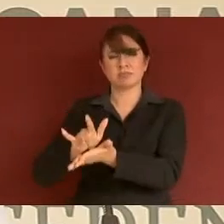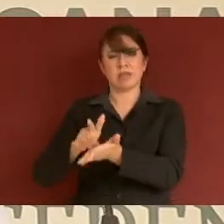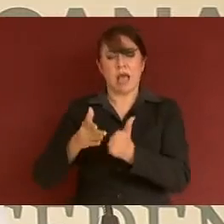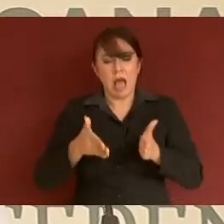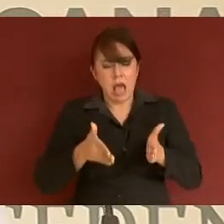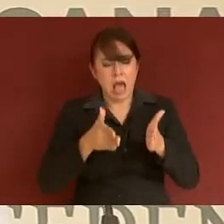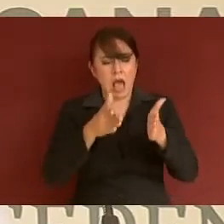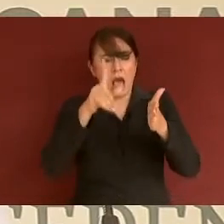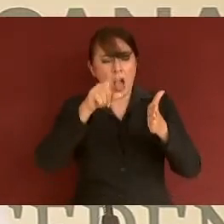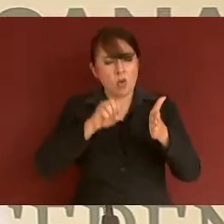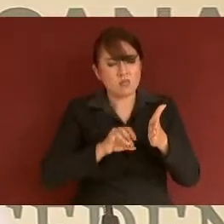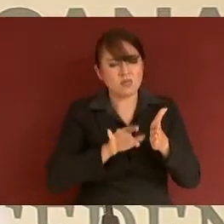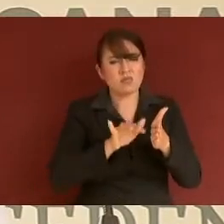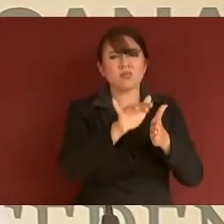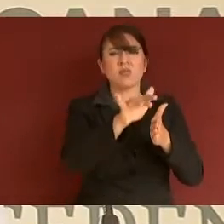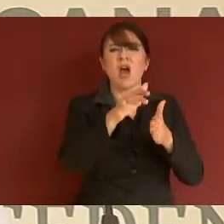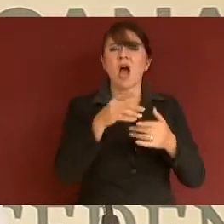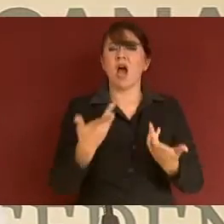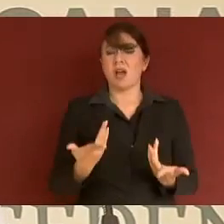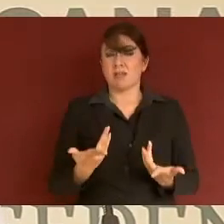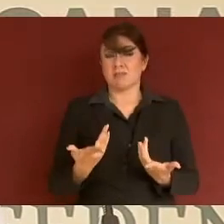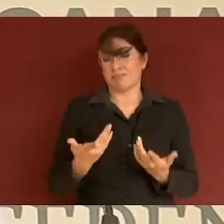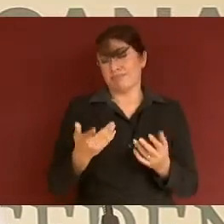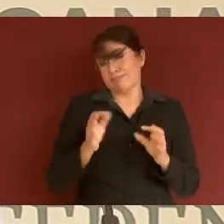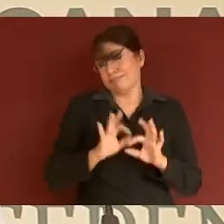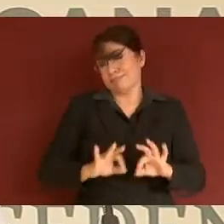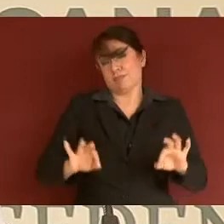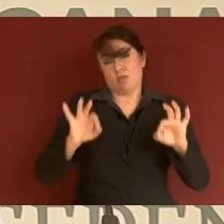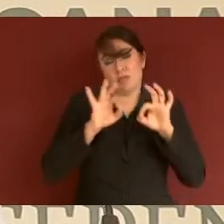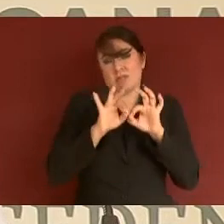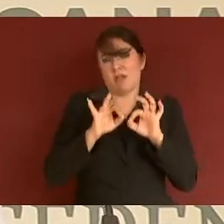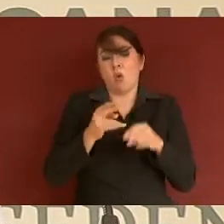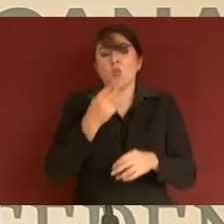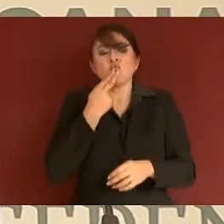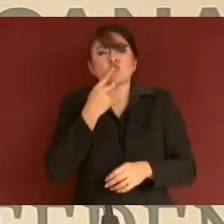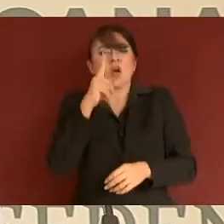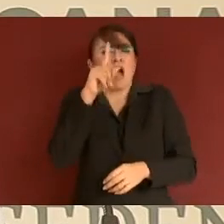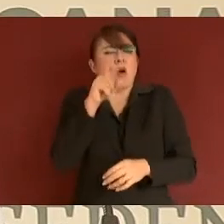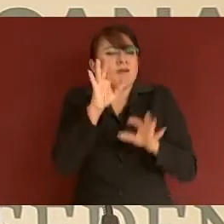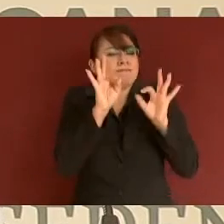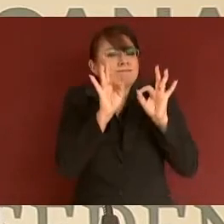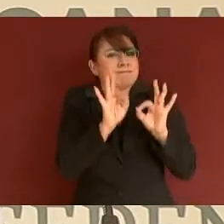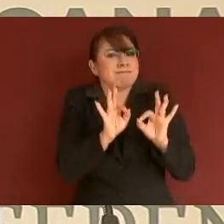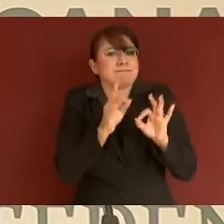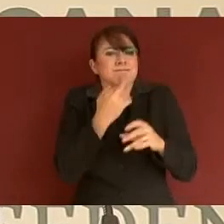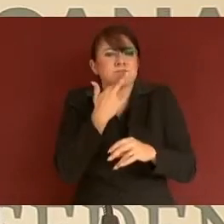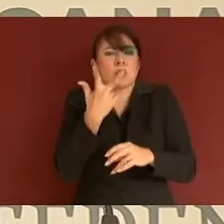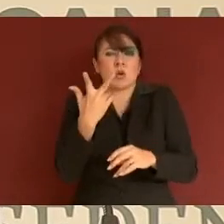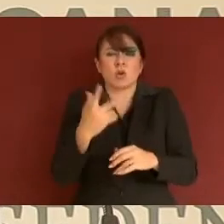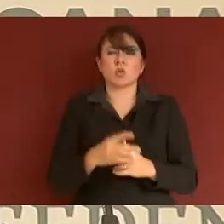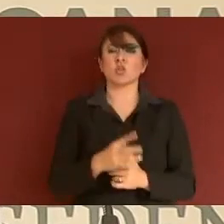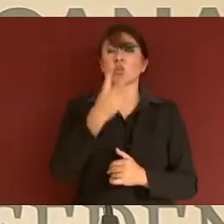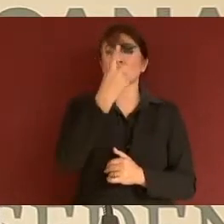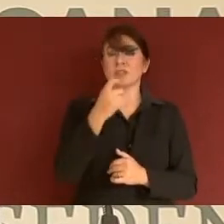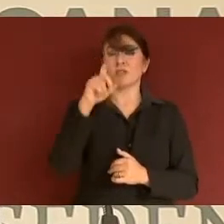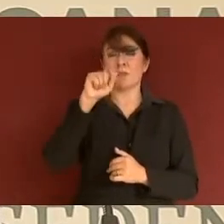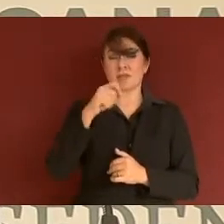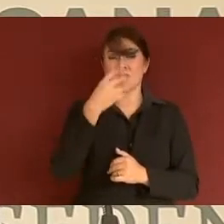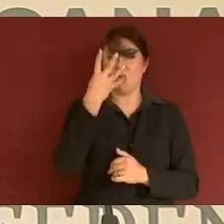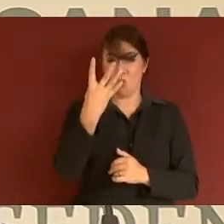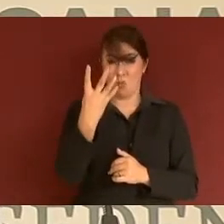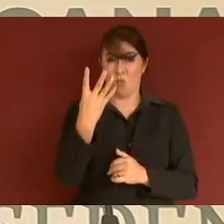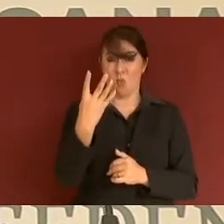del uso del agua en el distrito de Riego 043, en beneficio de 224 hectáreas, en los